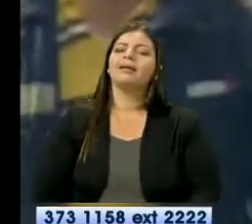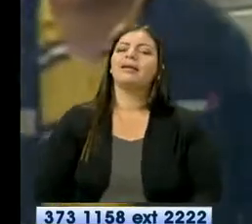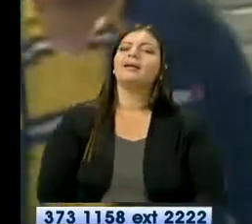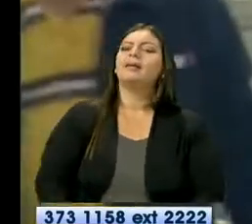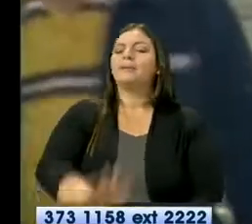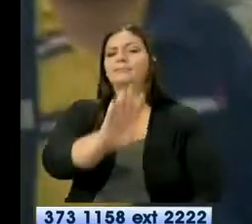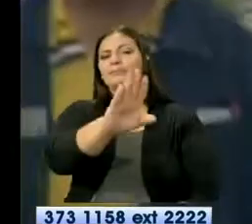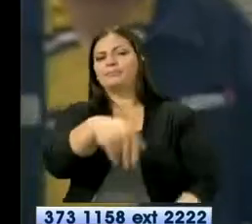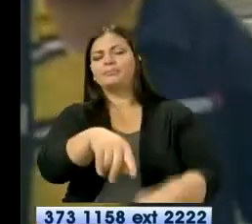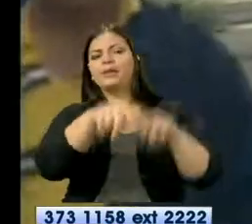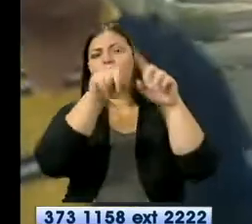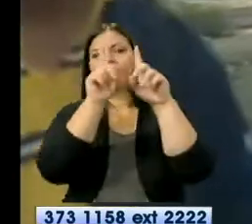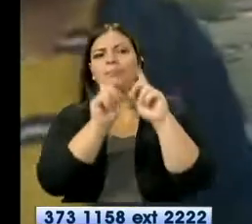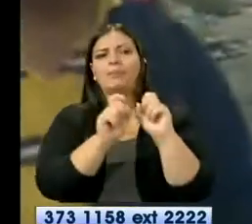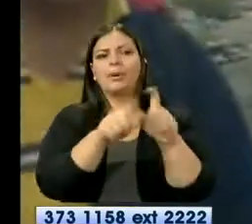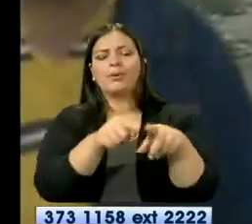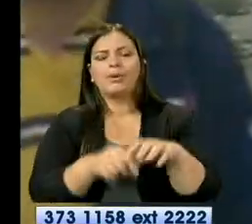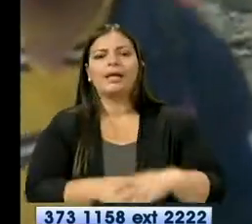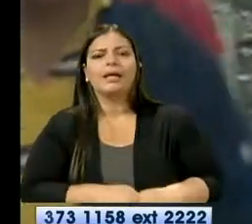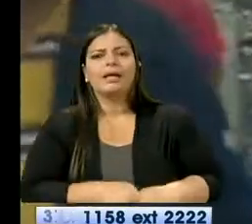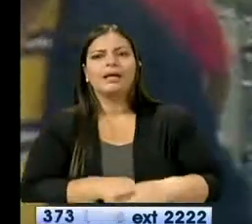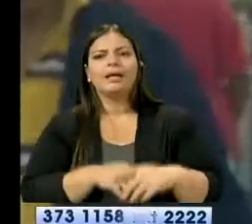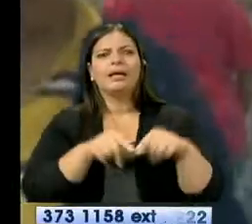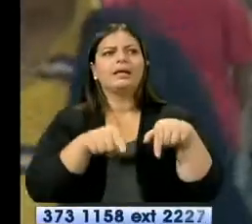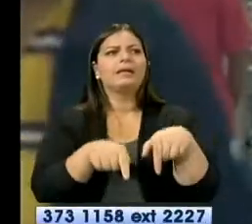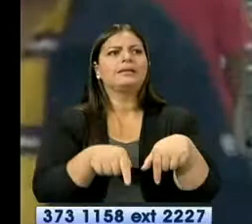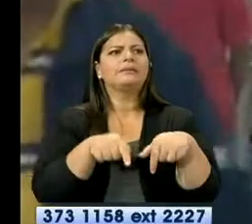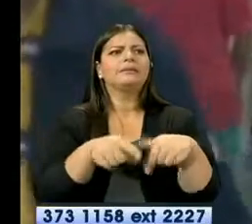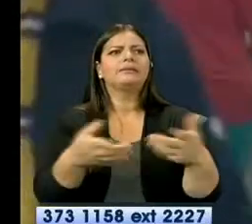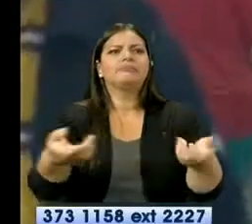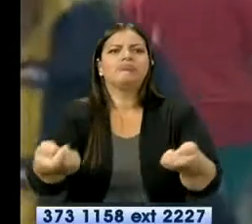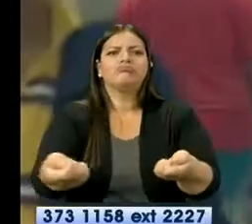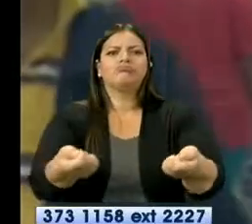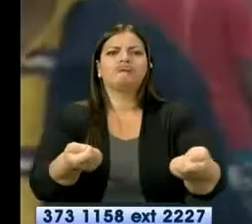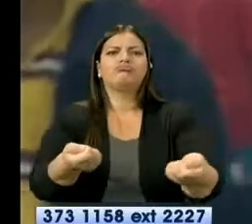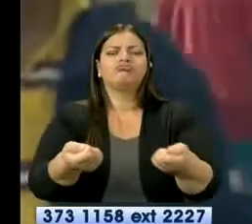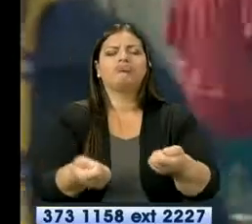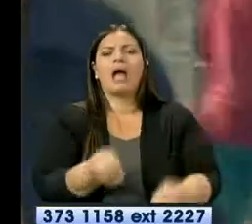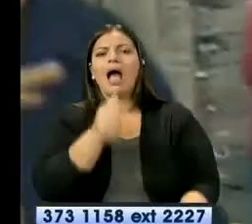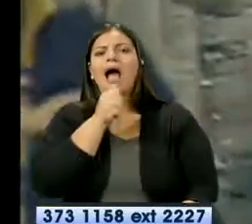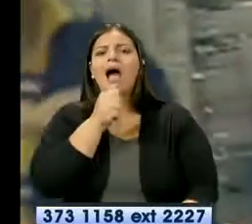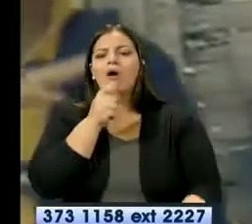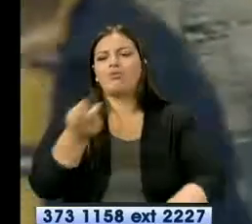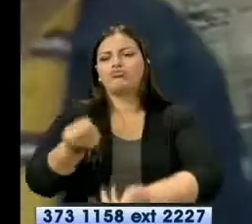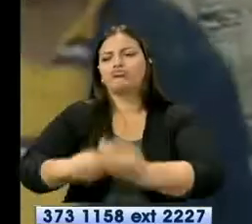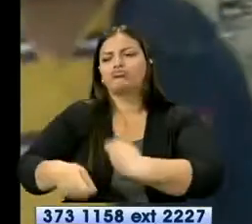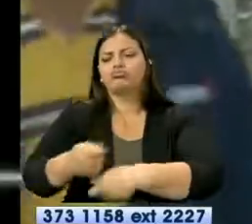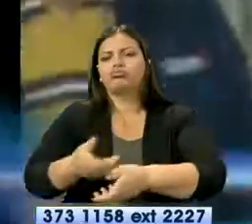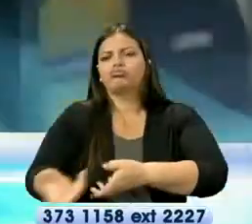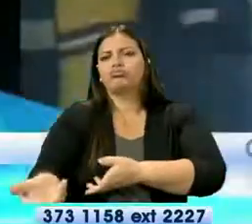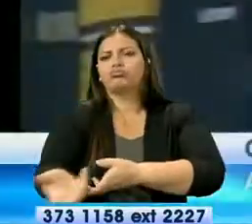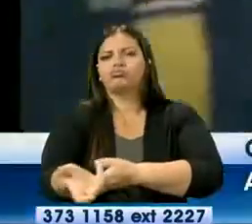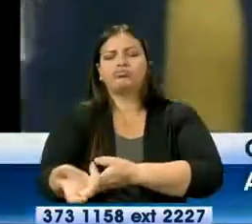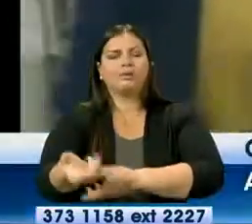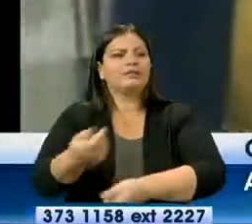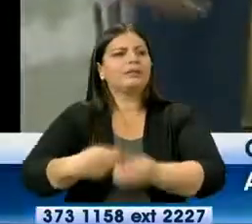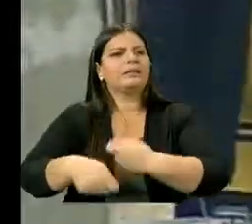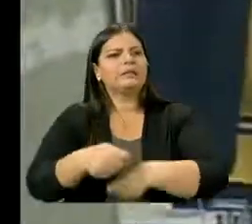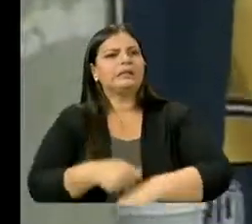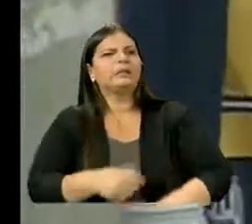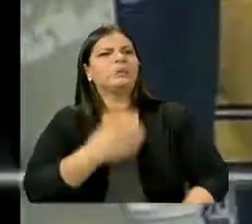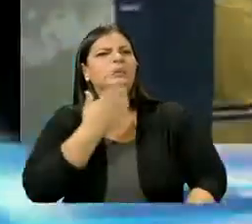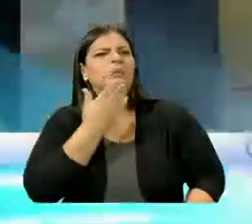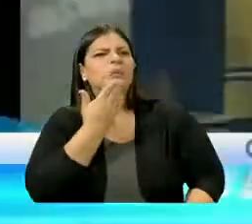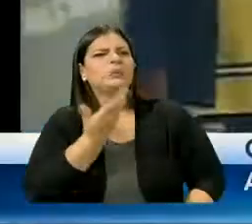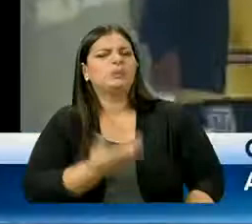ellos puedan abastecerse de líquido vital. Caballero, buenos días. ¿A qué se deben las malas condiciones de esta calle en